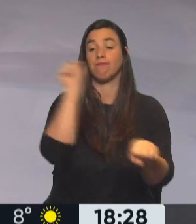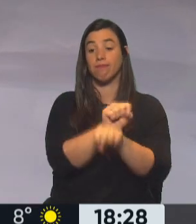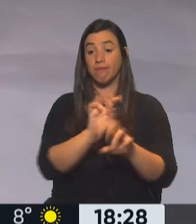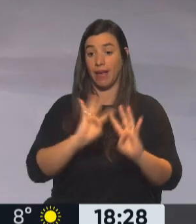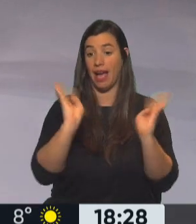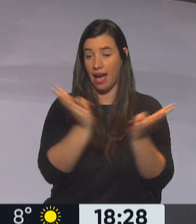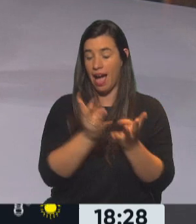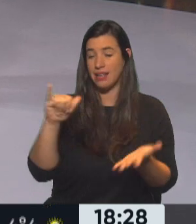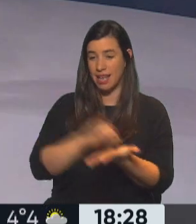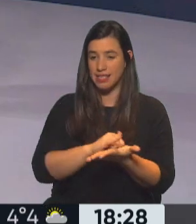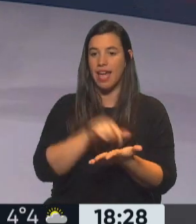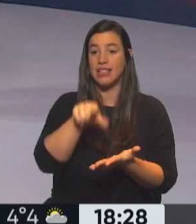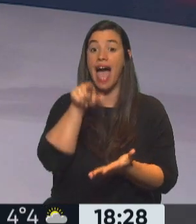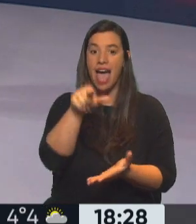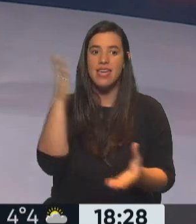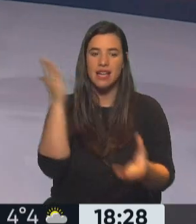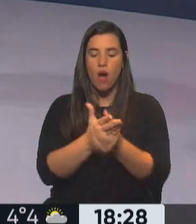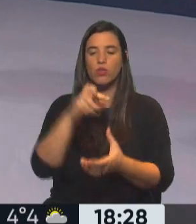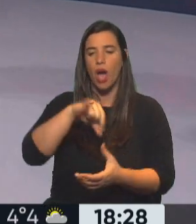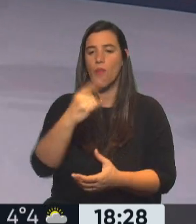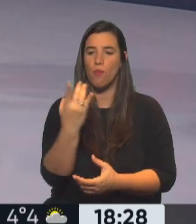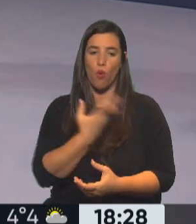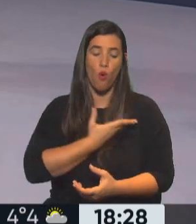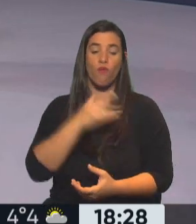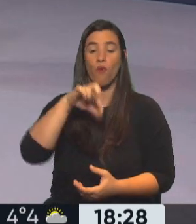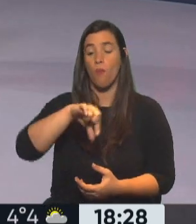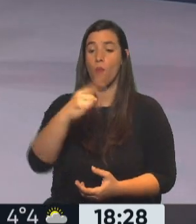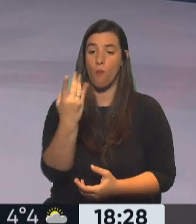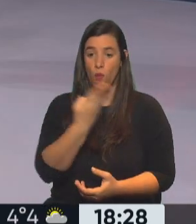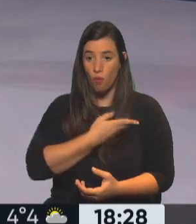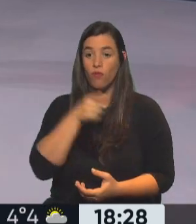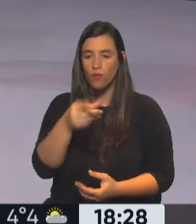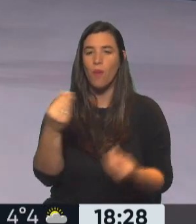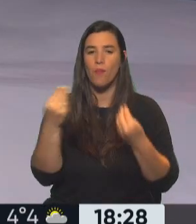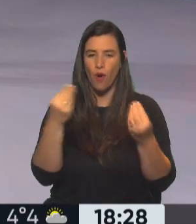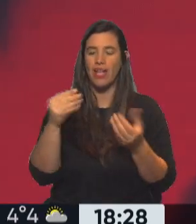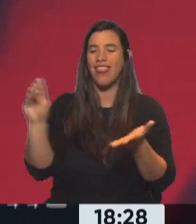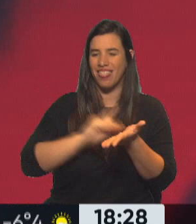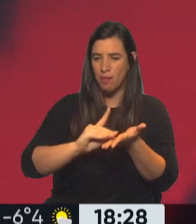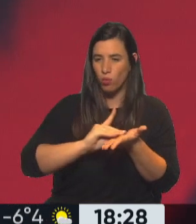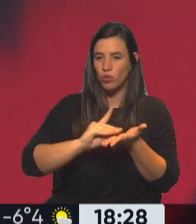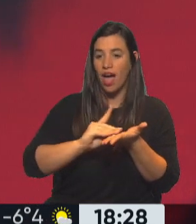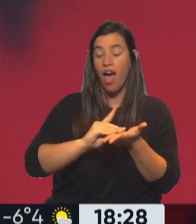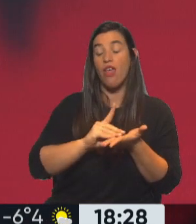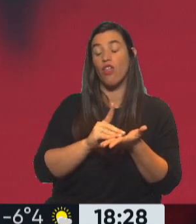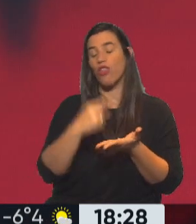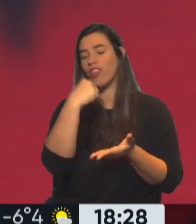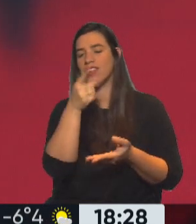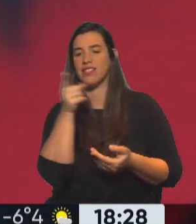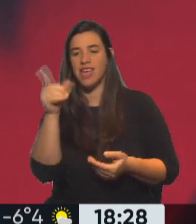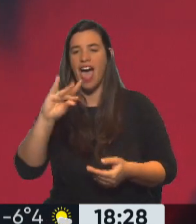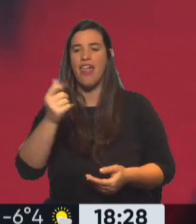Puff porque el diputado Eduardo Valdés decía en relación a Marcelo D'Alessio, Stornelli Puff,